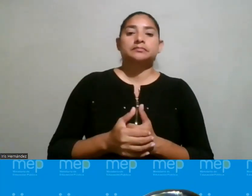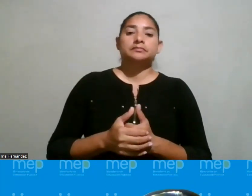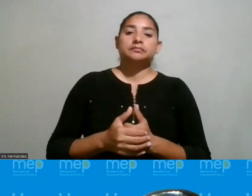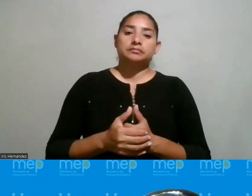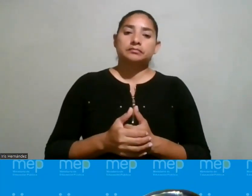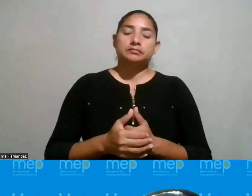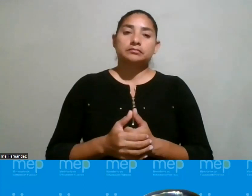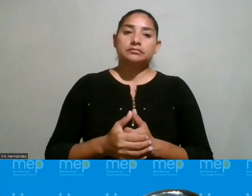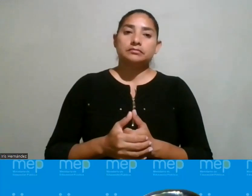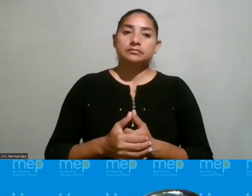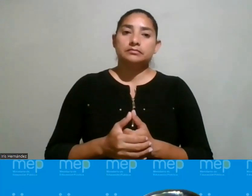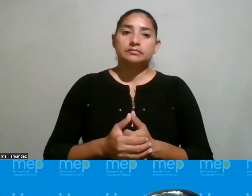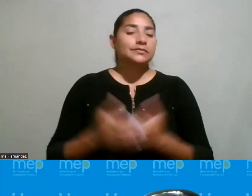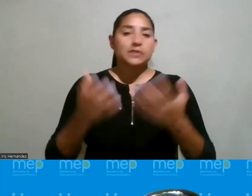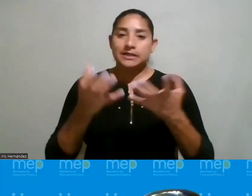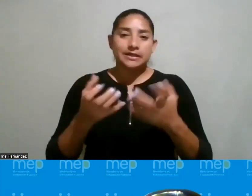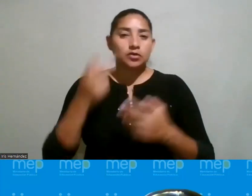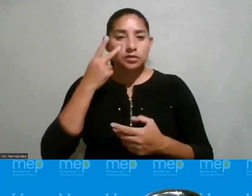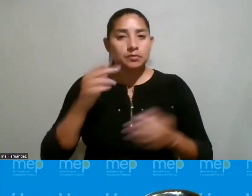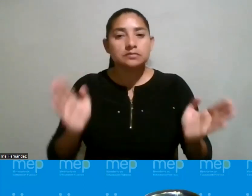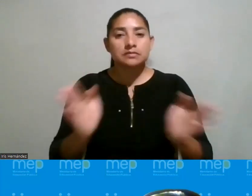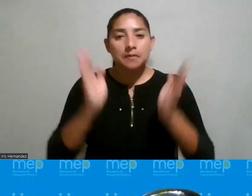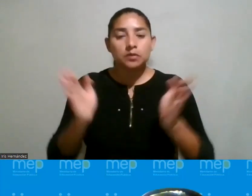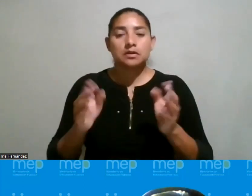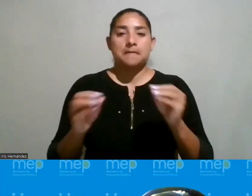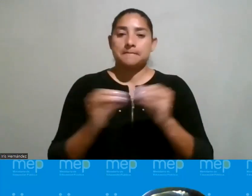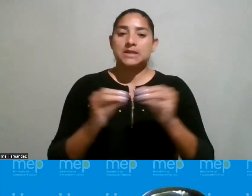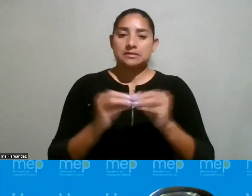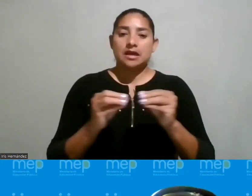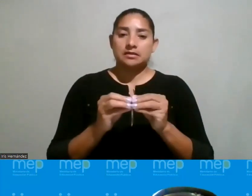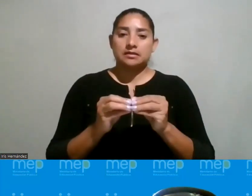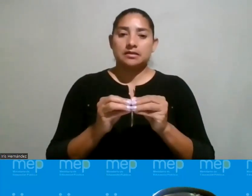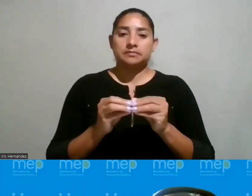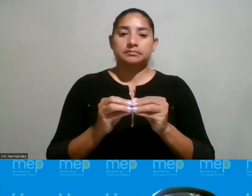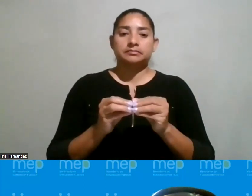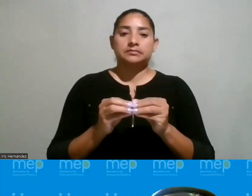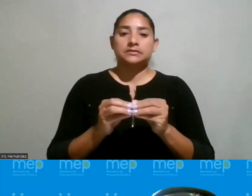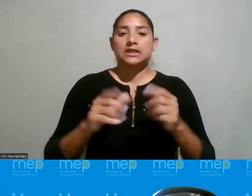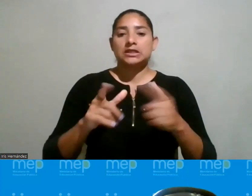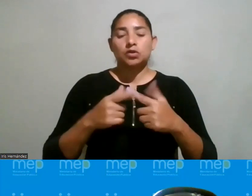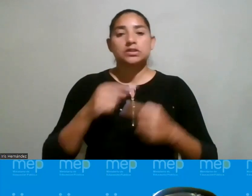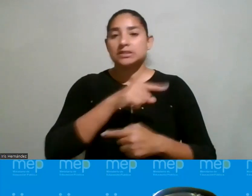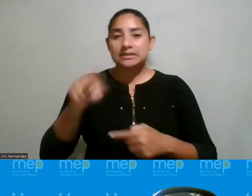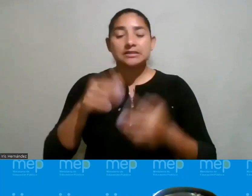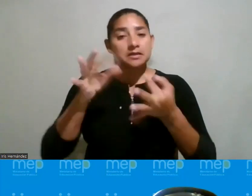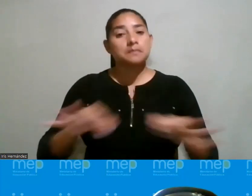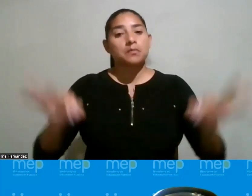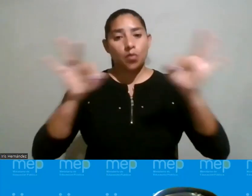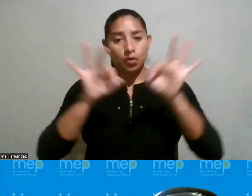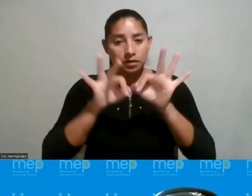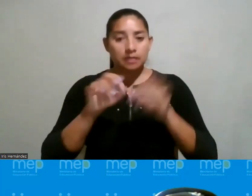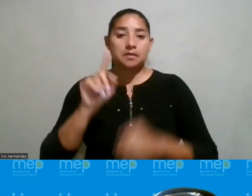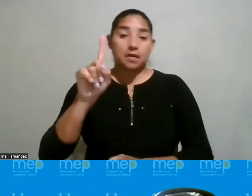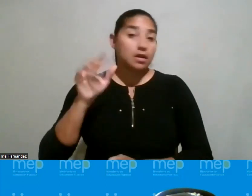tenemos que impulsar bastante y así como es importante para una mujer